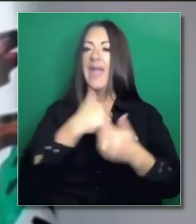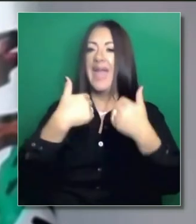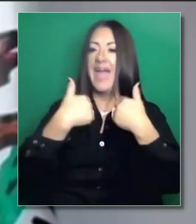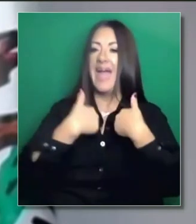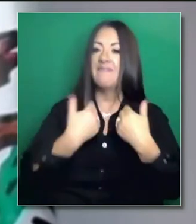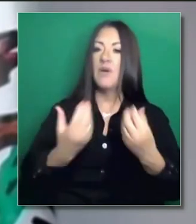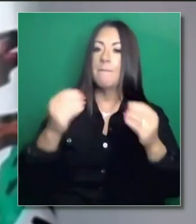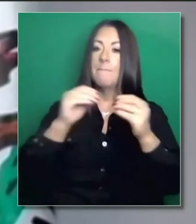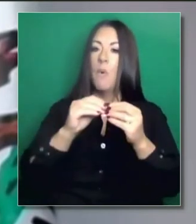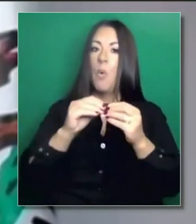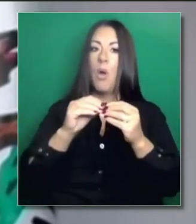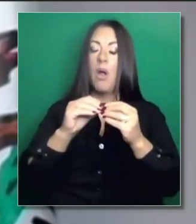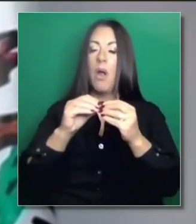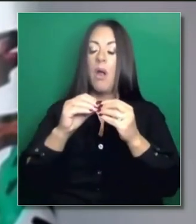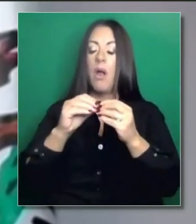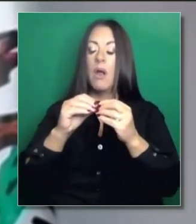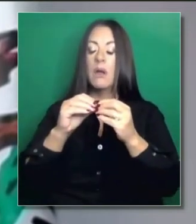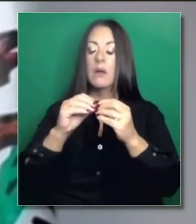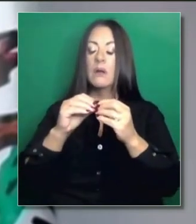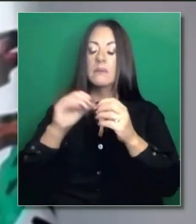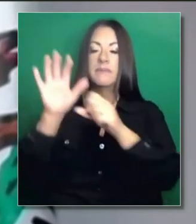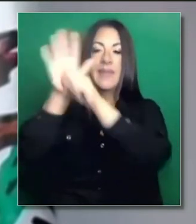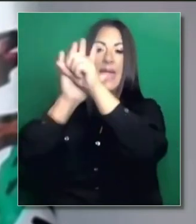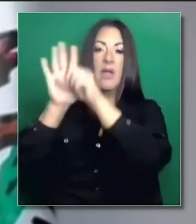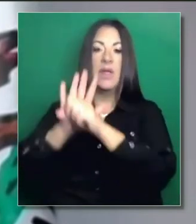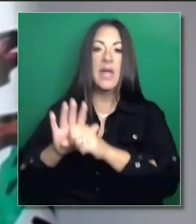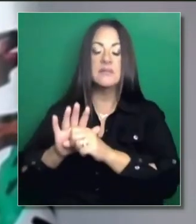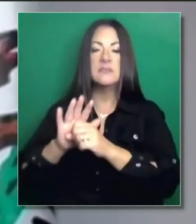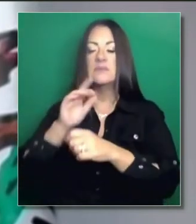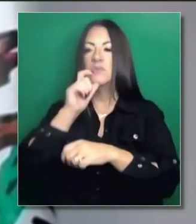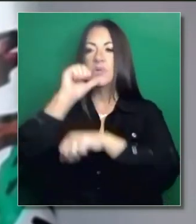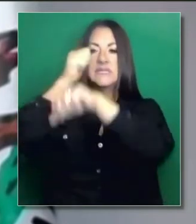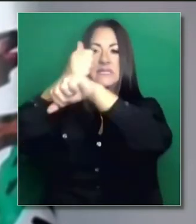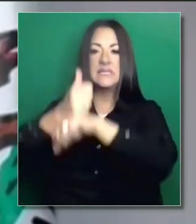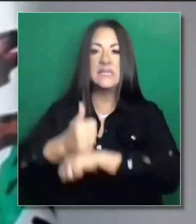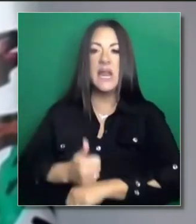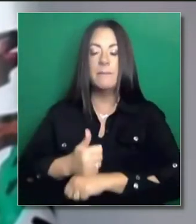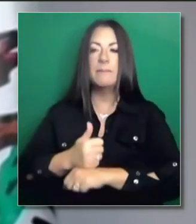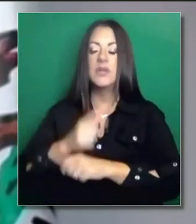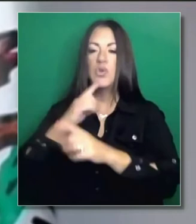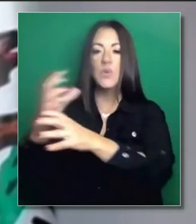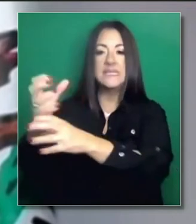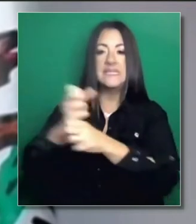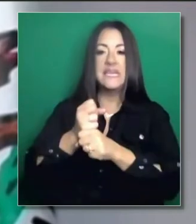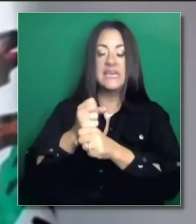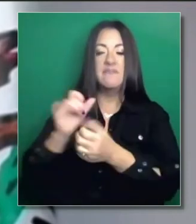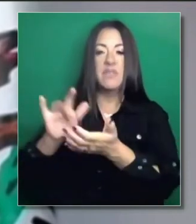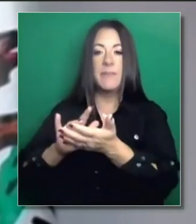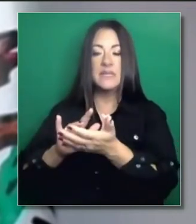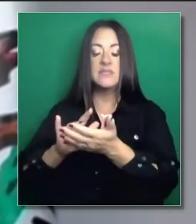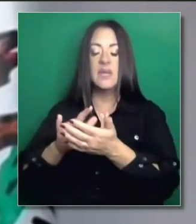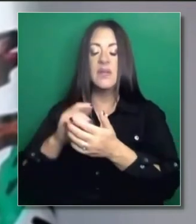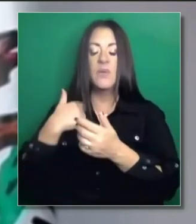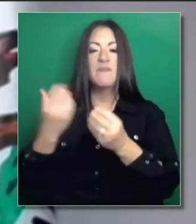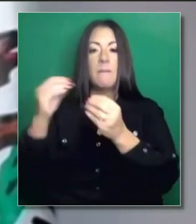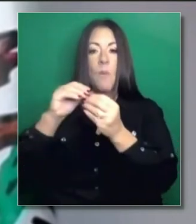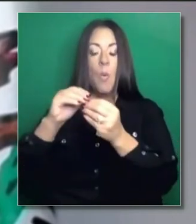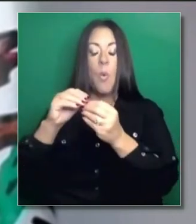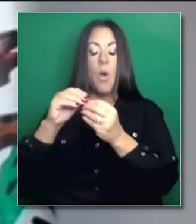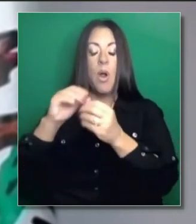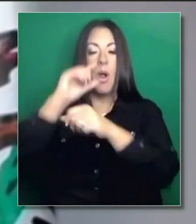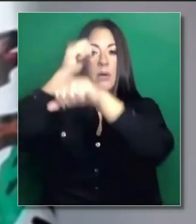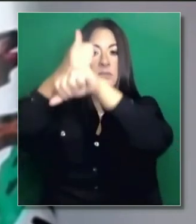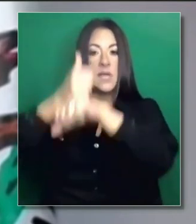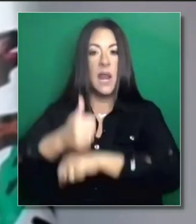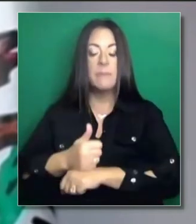suministro y mayor provisión de vacunas, ese es el punto. Y hay que fijar prioridades